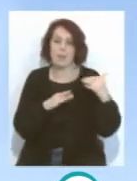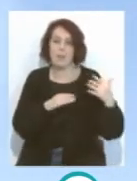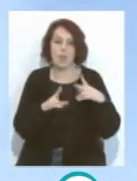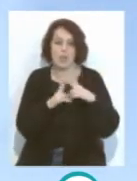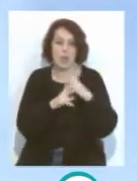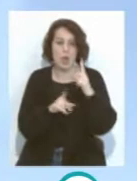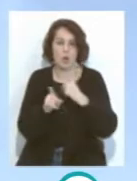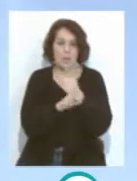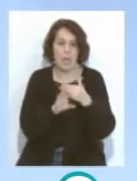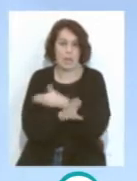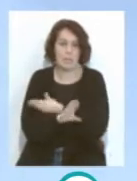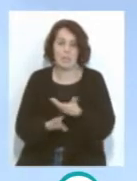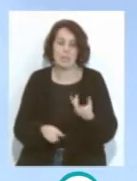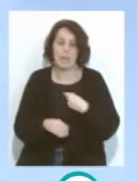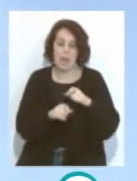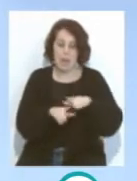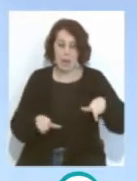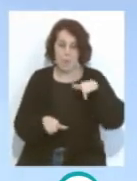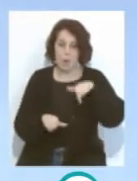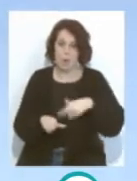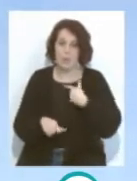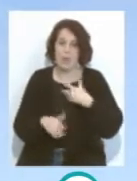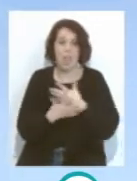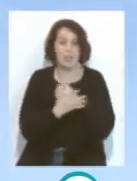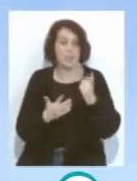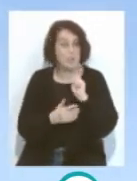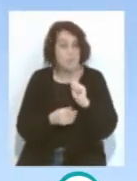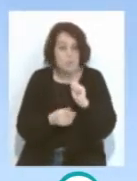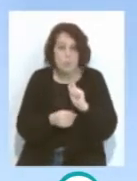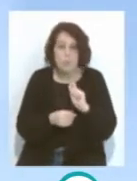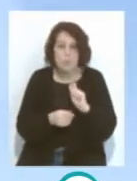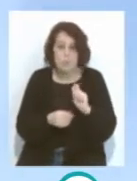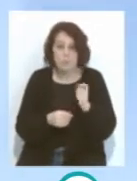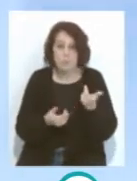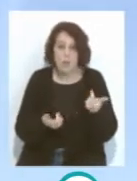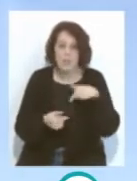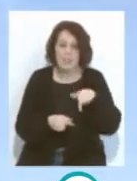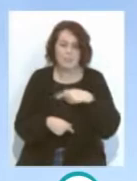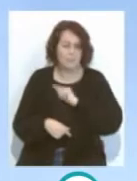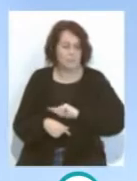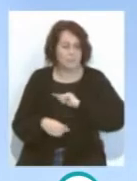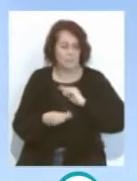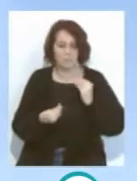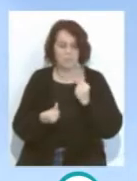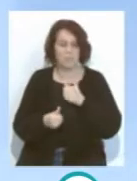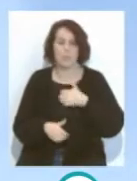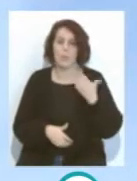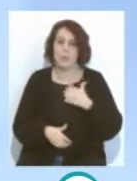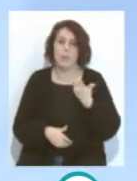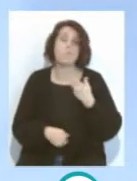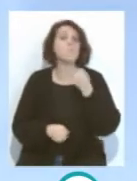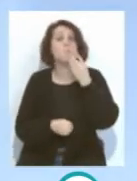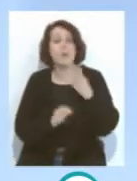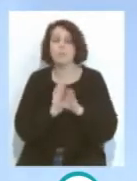la Real Sociedad, Duró en el campo, en el terreno del juego, 16 minutos, que fueron cuando sintió esas molestias. Lo bueno es que no